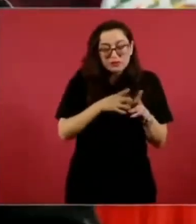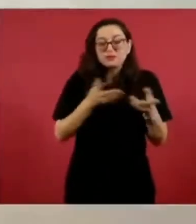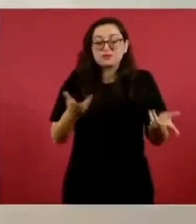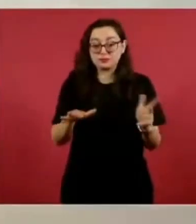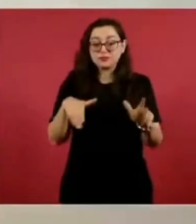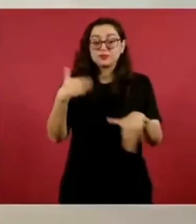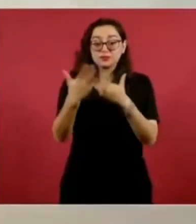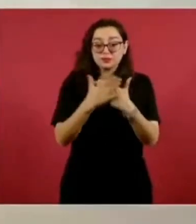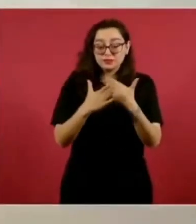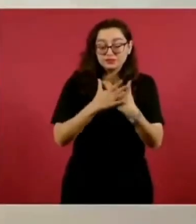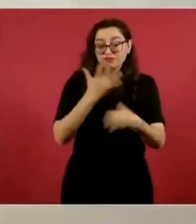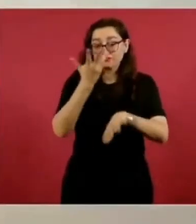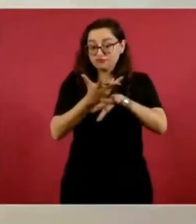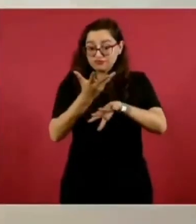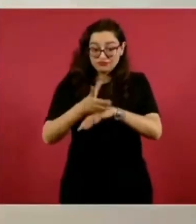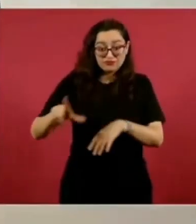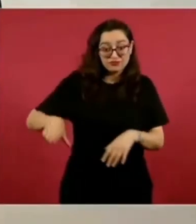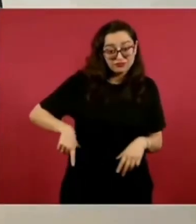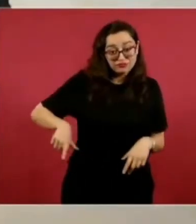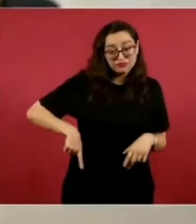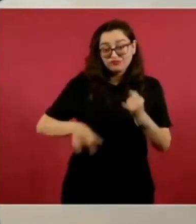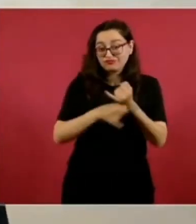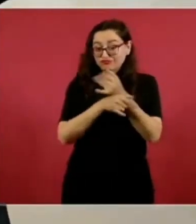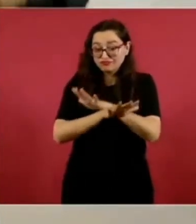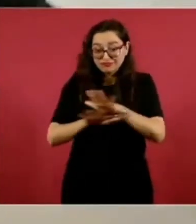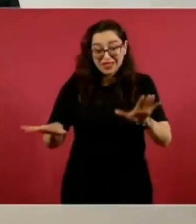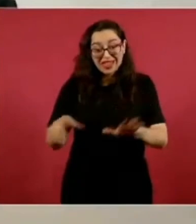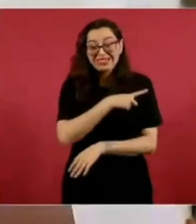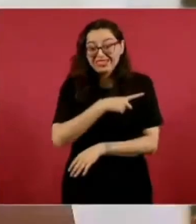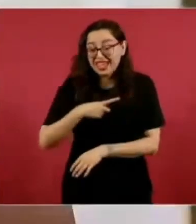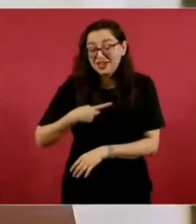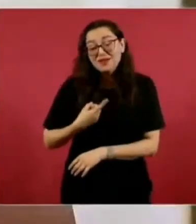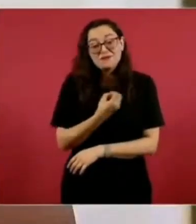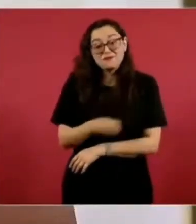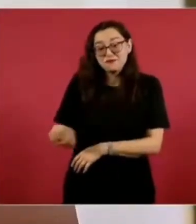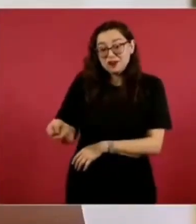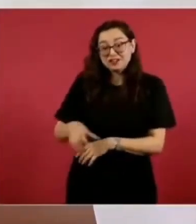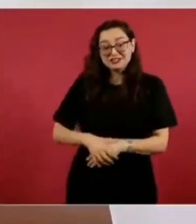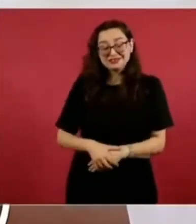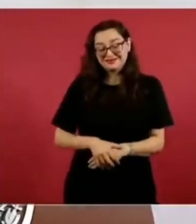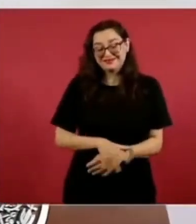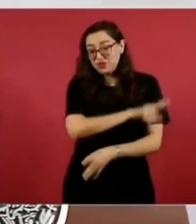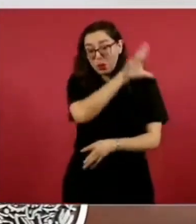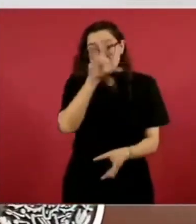informe, pero completo.